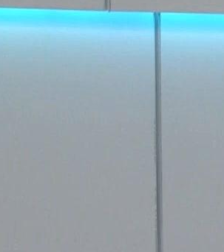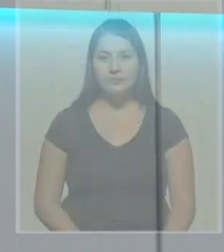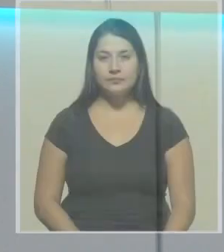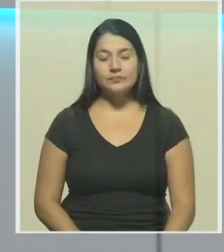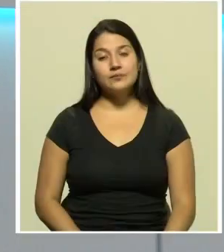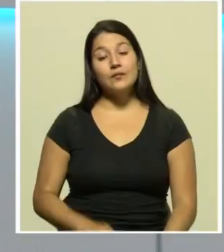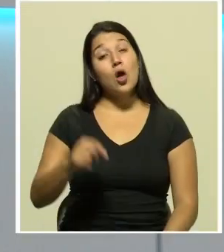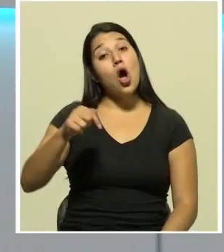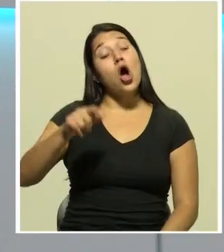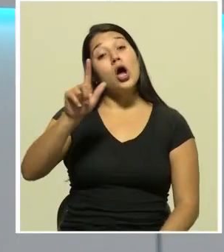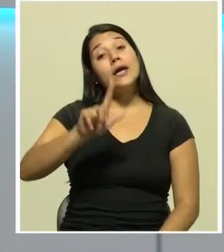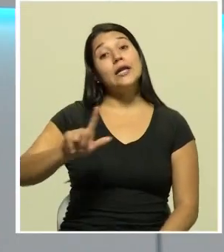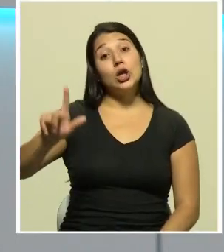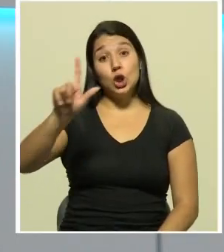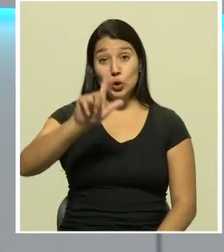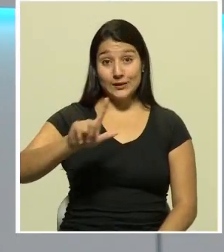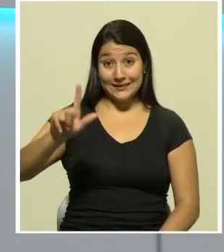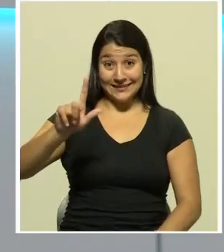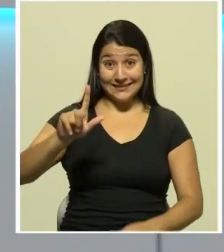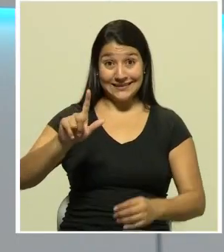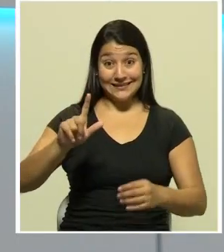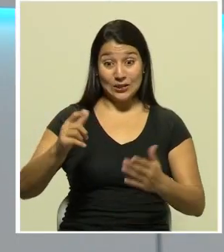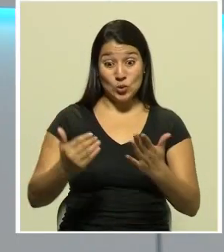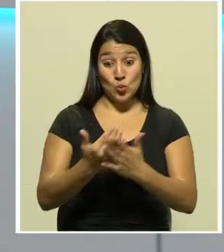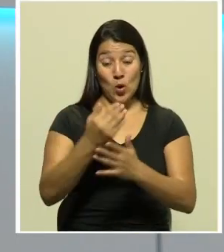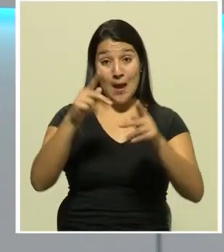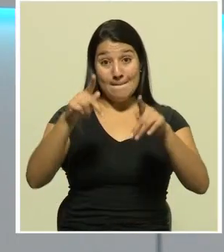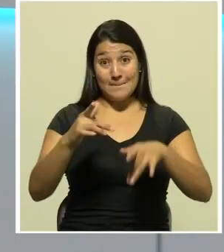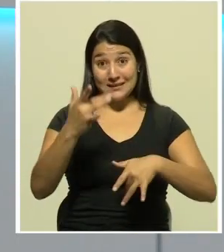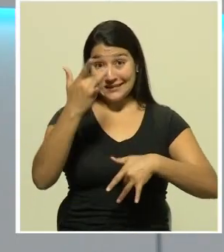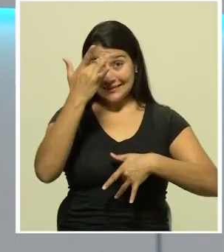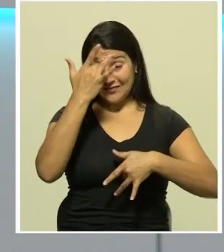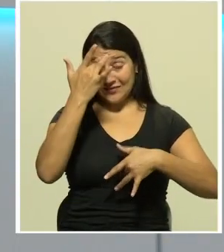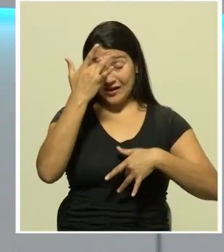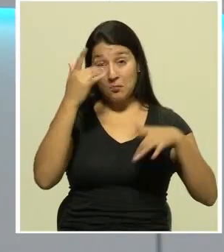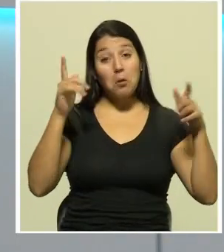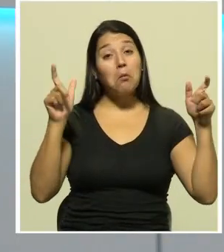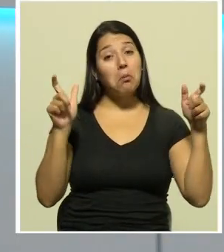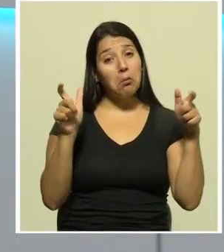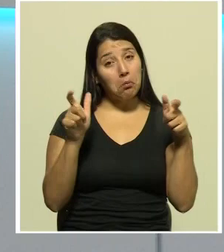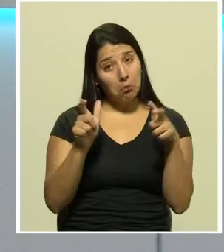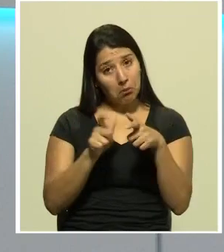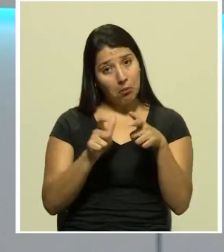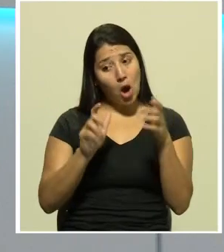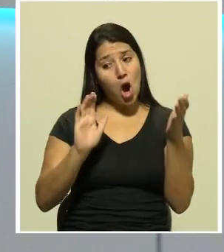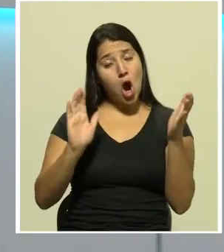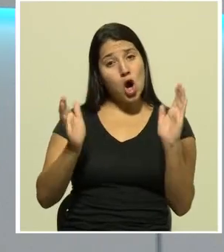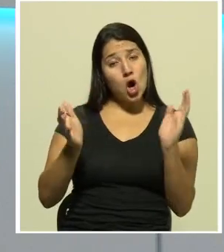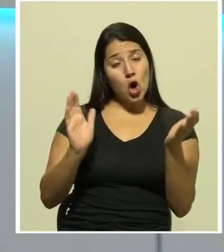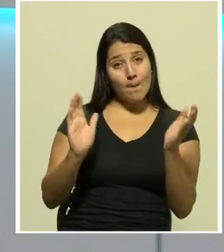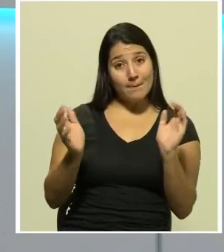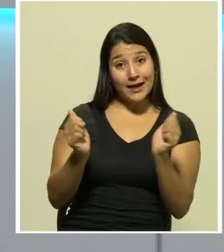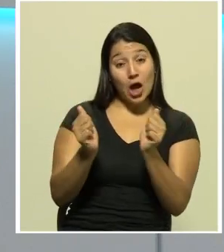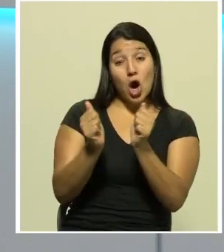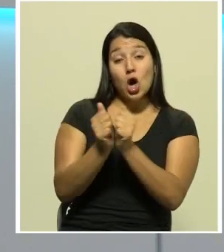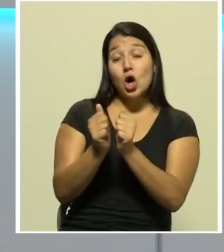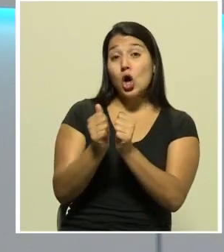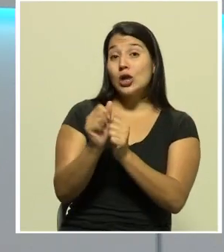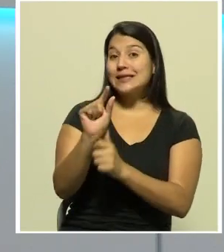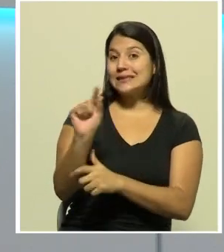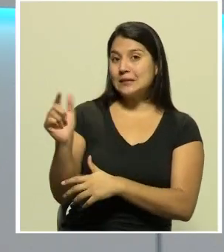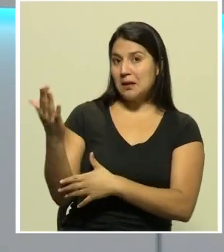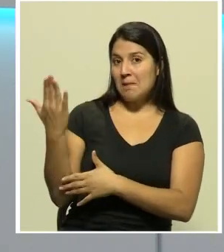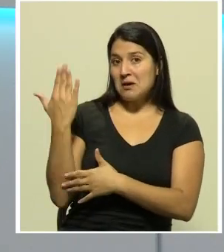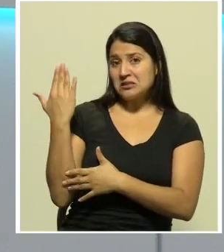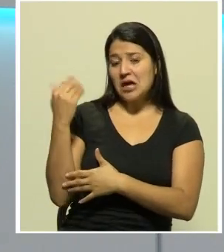Este lunes, cantidad de nuevos contagios disminuyó considerablemente, si se toma en cuenta la tendencia de la